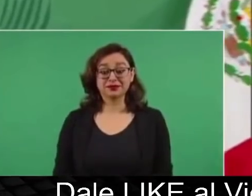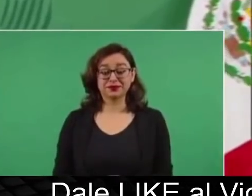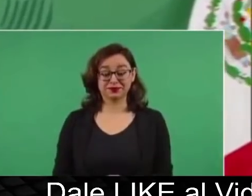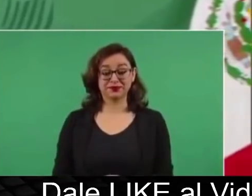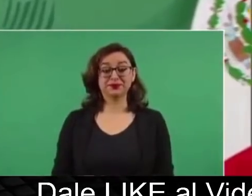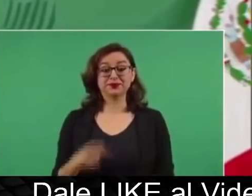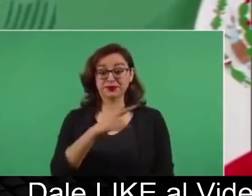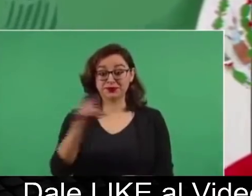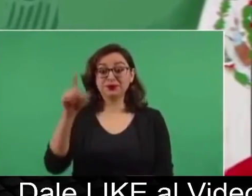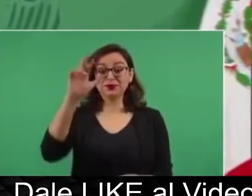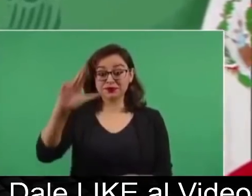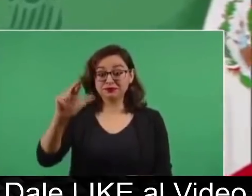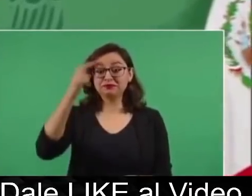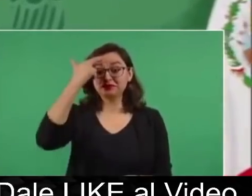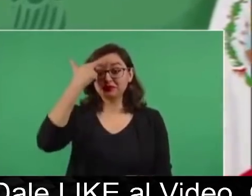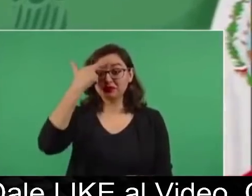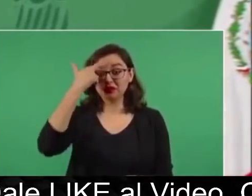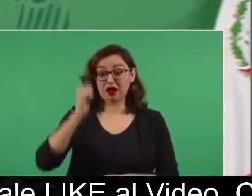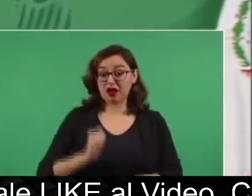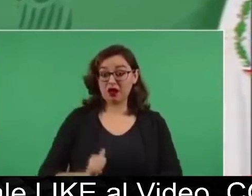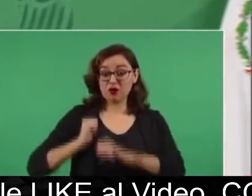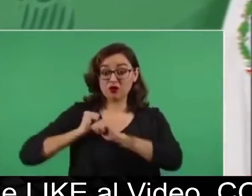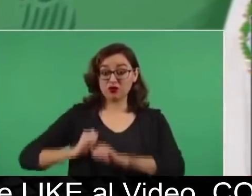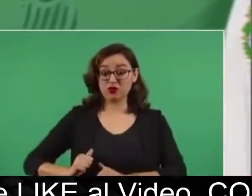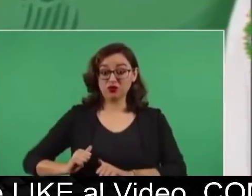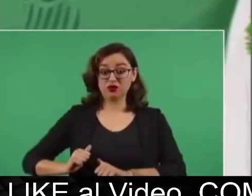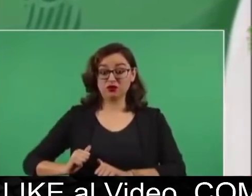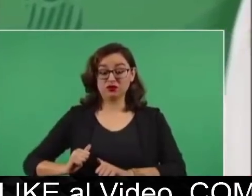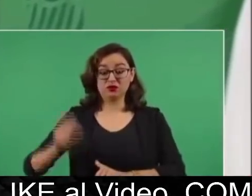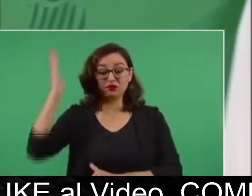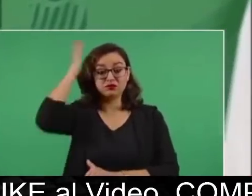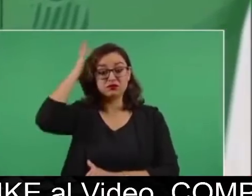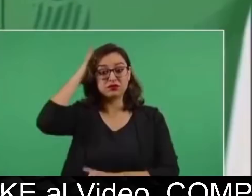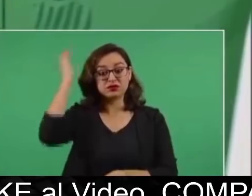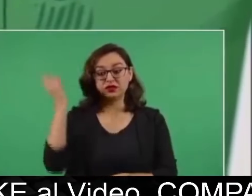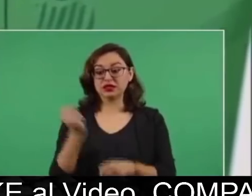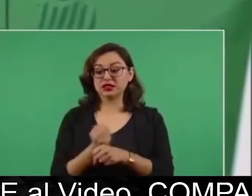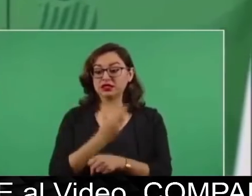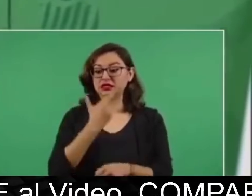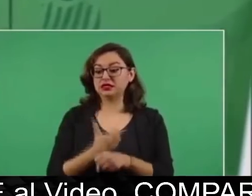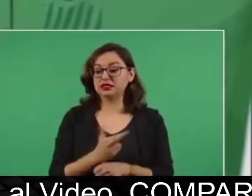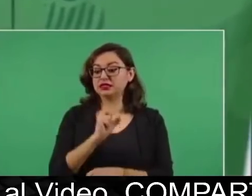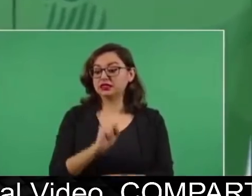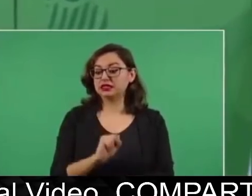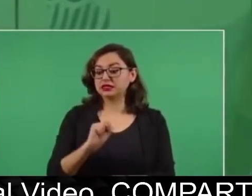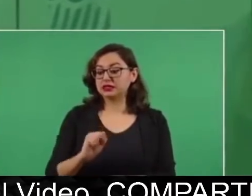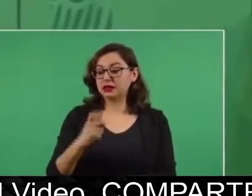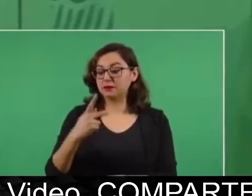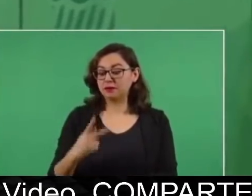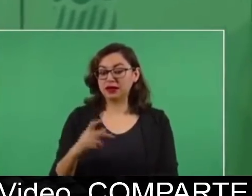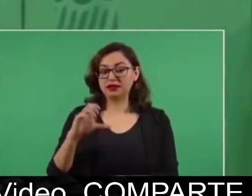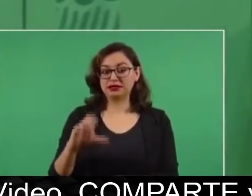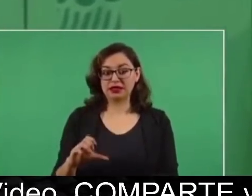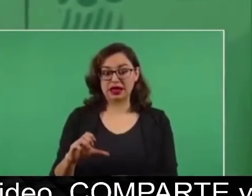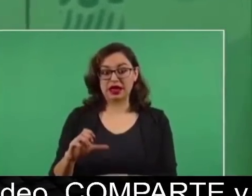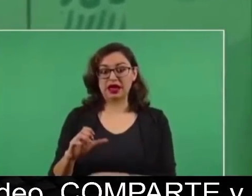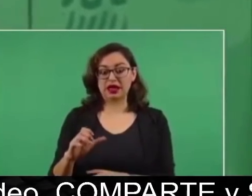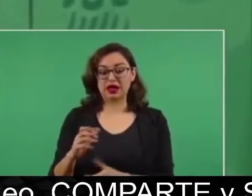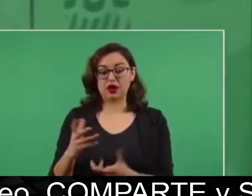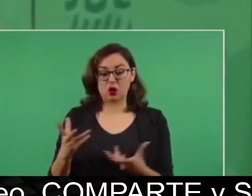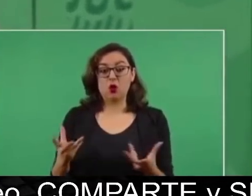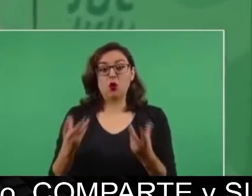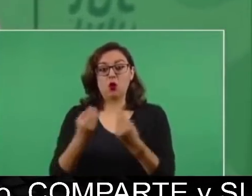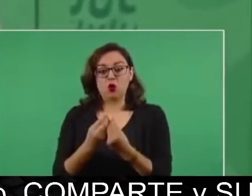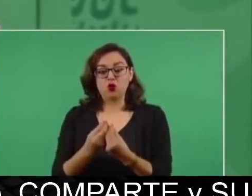está preso el que fue secretario de Seguridad Pública en el gobierno de Felipe